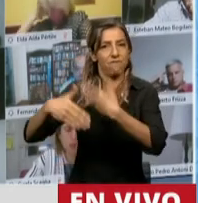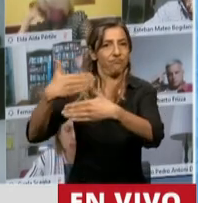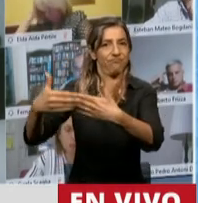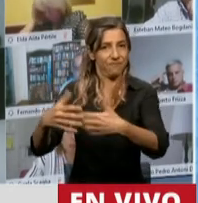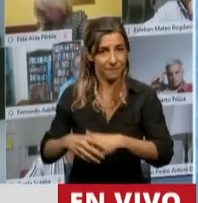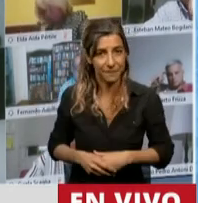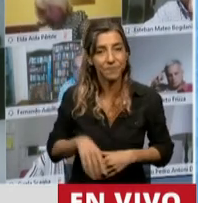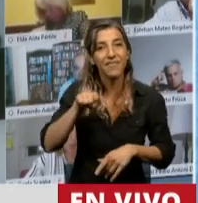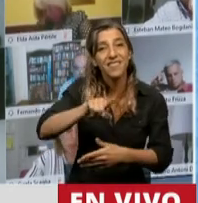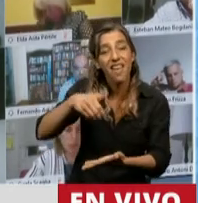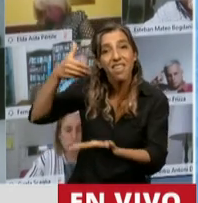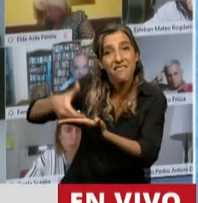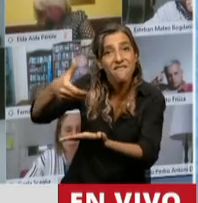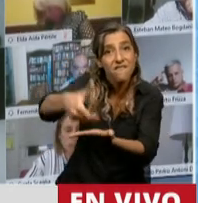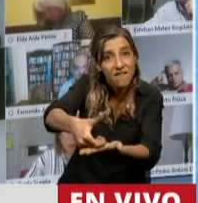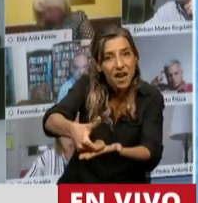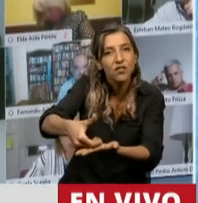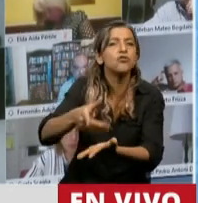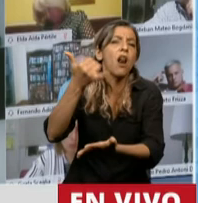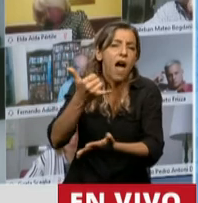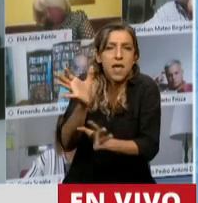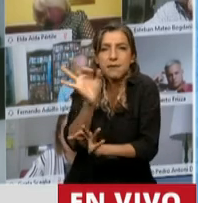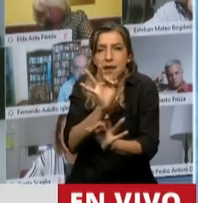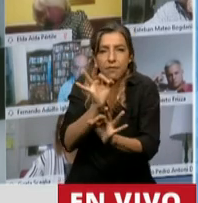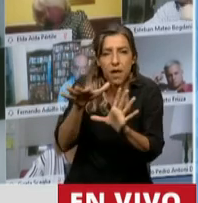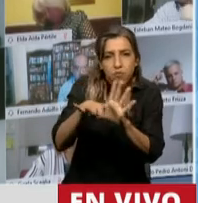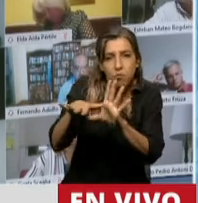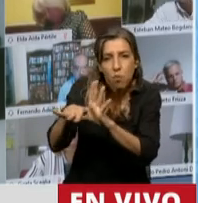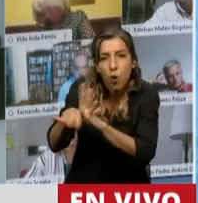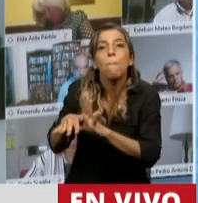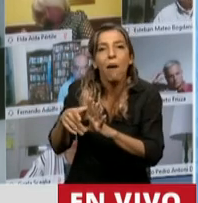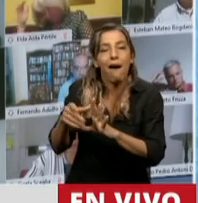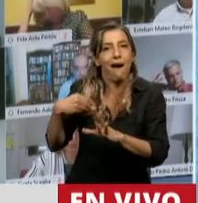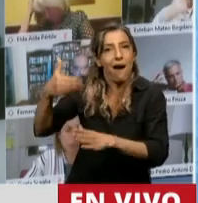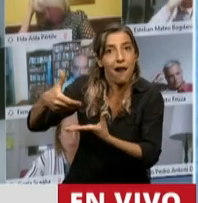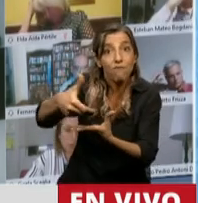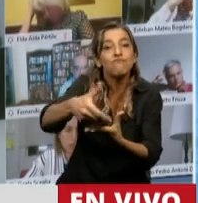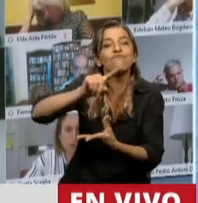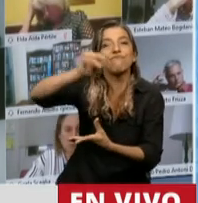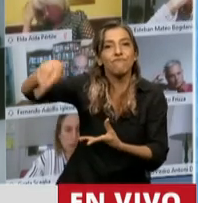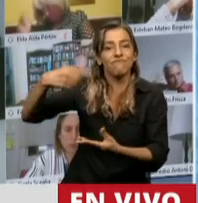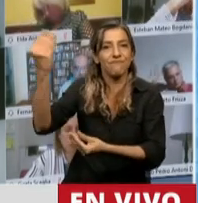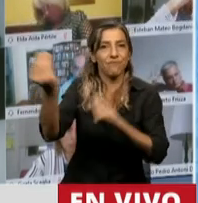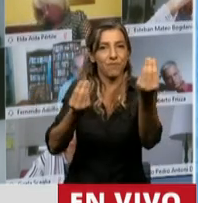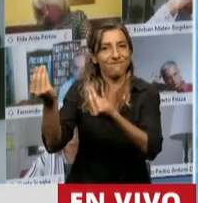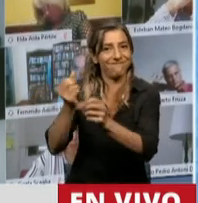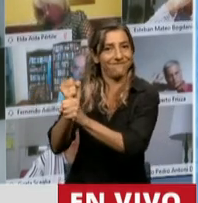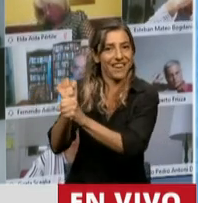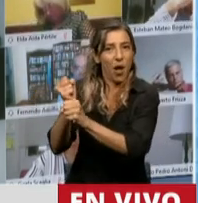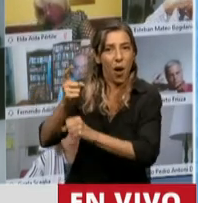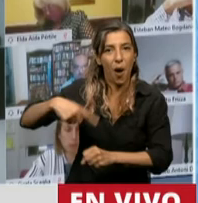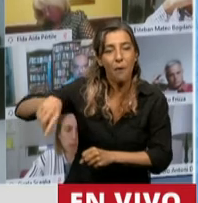inversiones estratégicas, fomentando la generación de empleo y el desarrollo económico, energía,